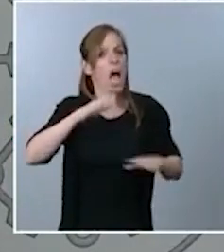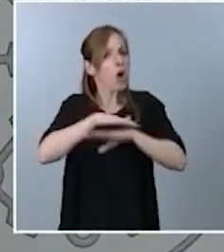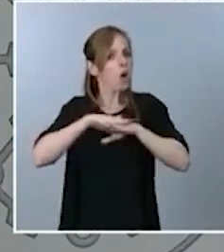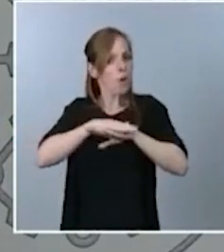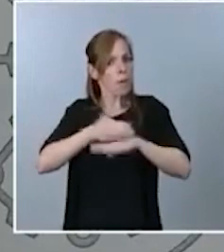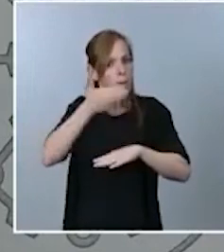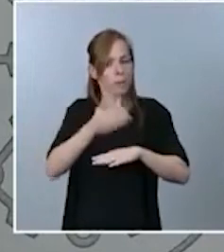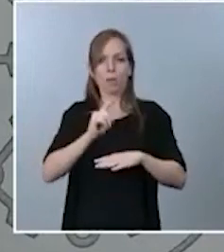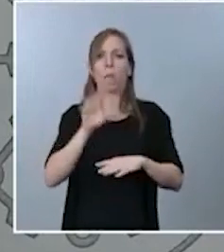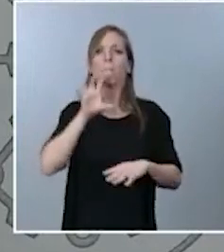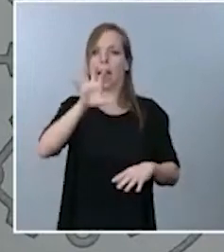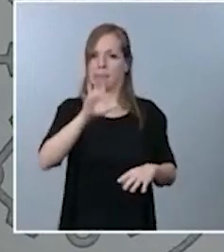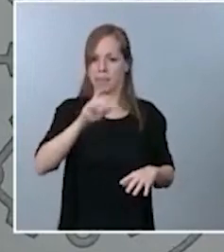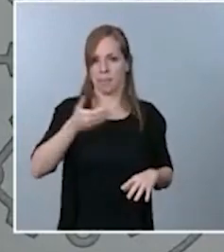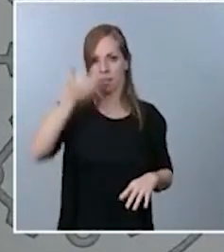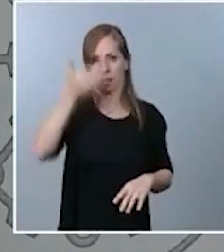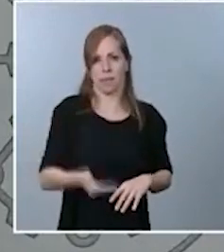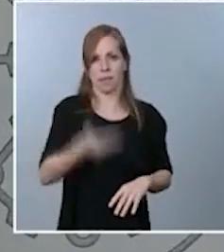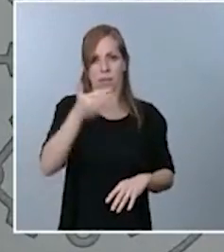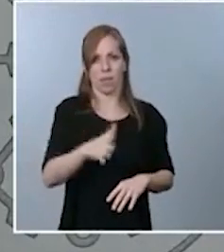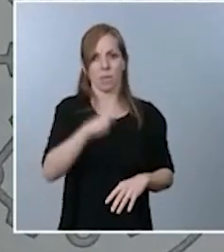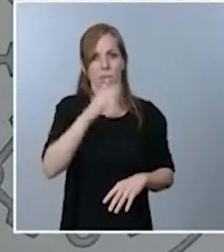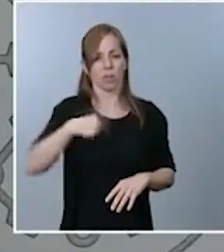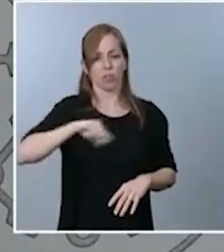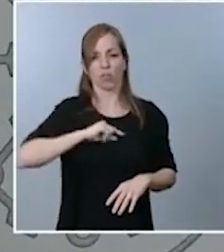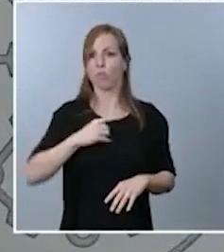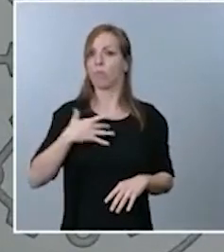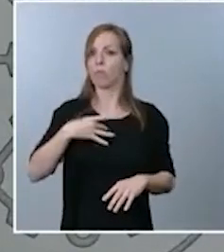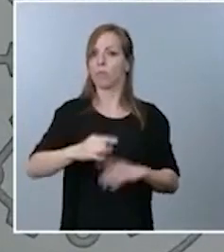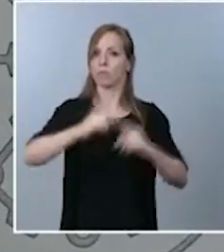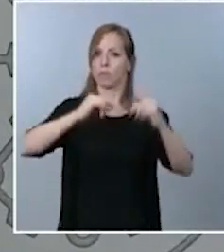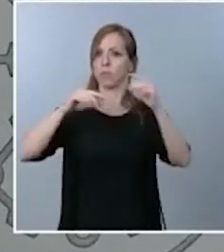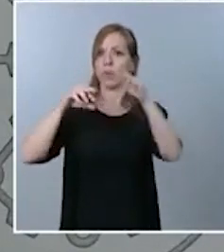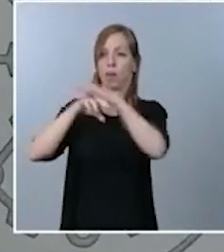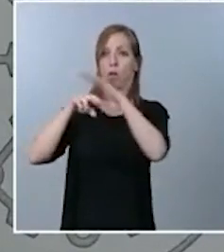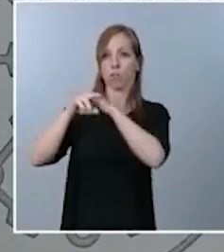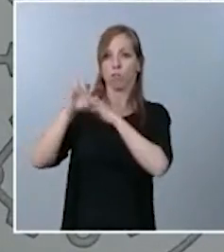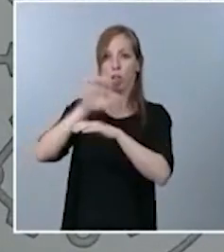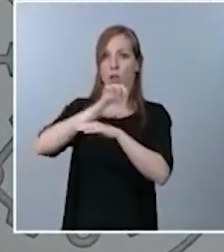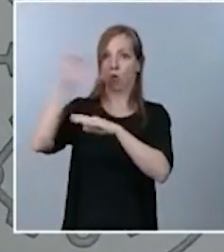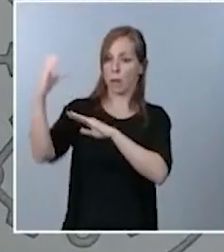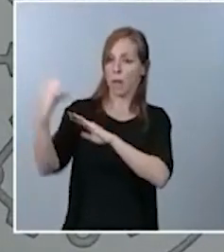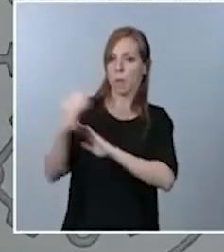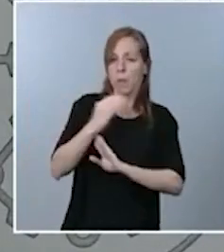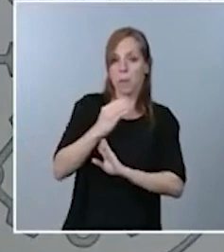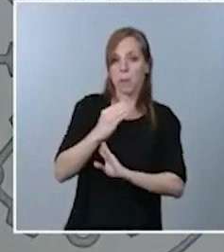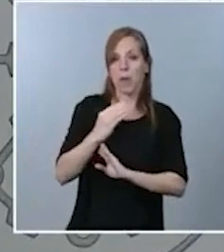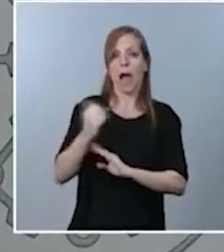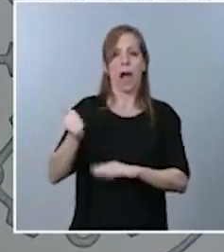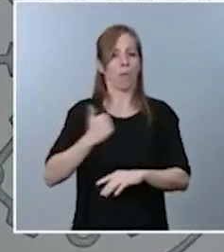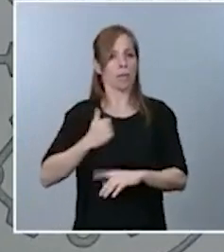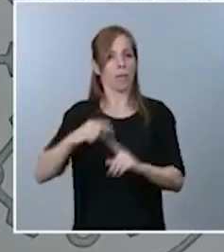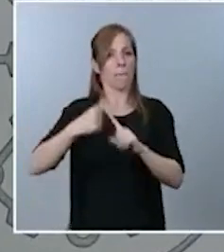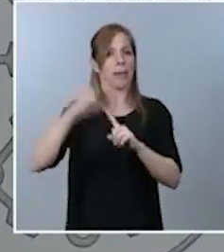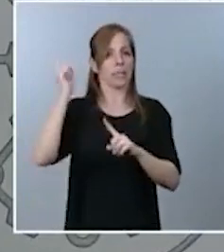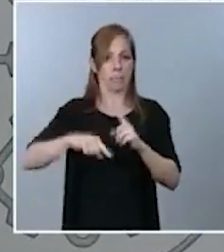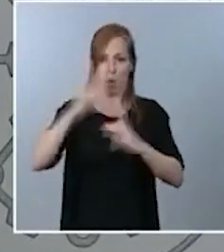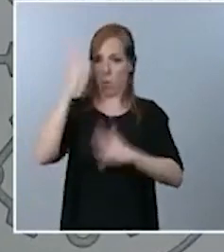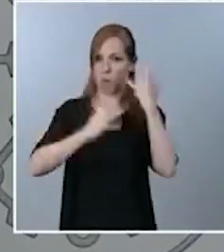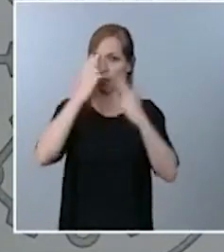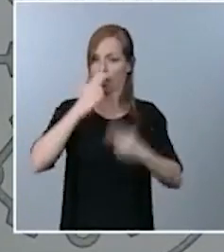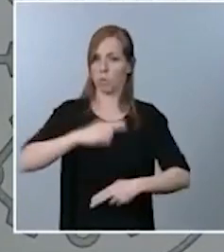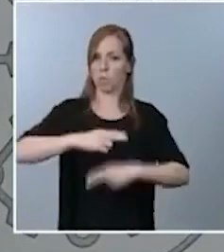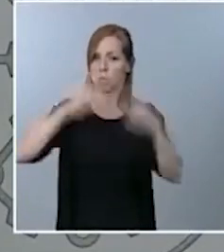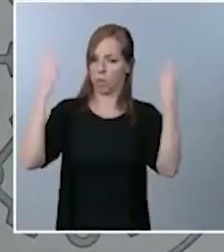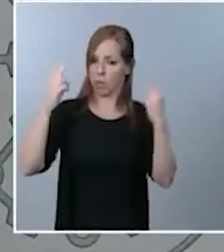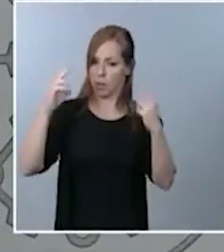las posibilidades que nos brindan los recursos europeos y que nos brindan las propias cuentas públicas, poder afrontar los retos